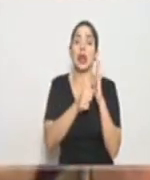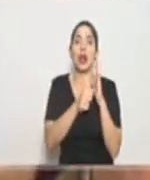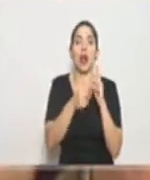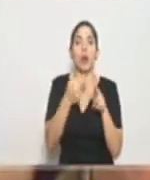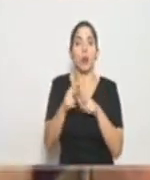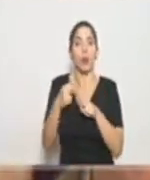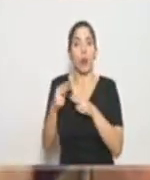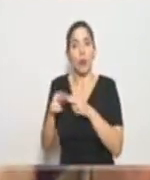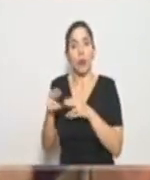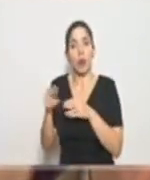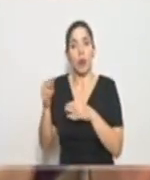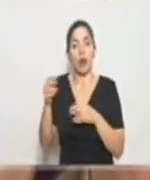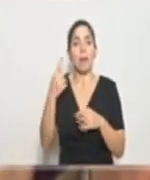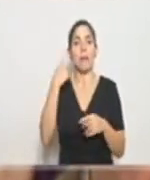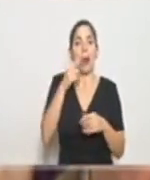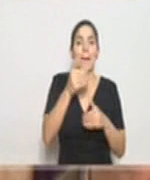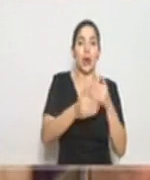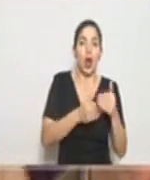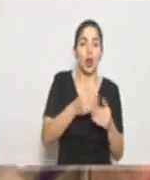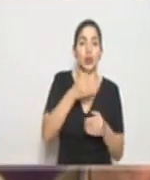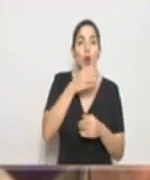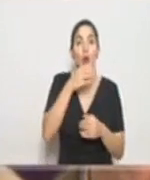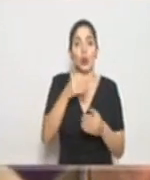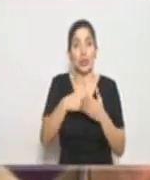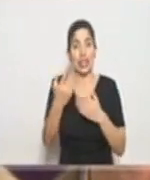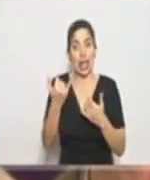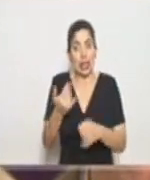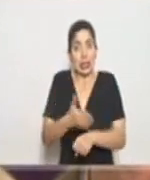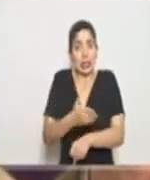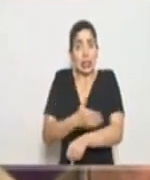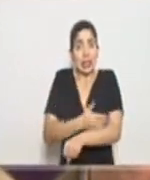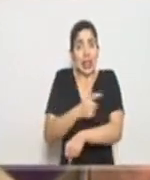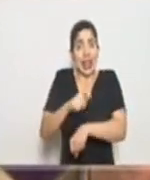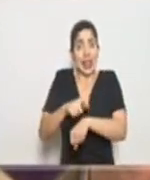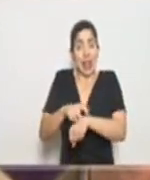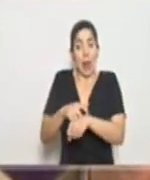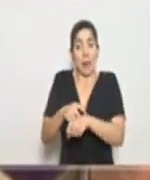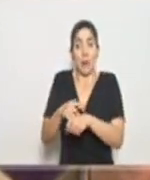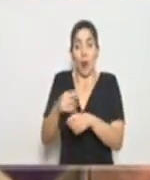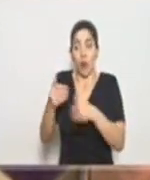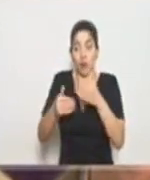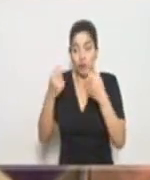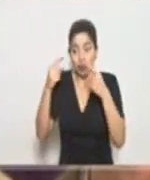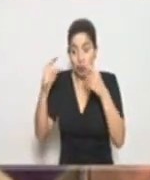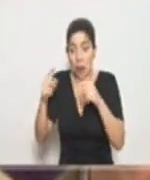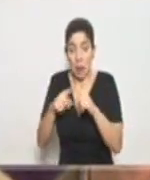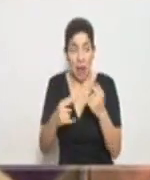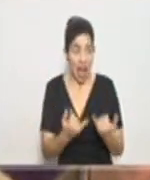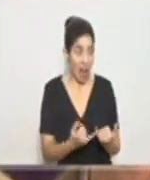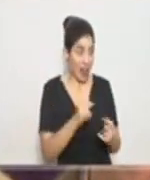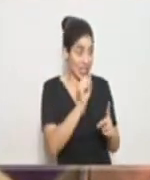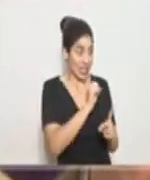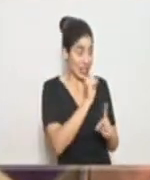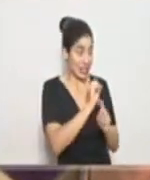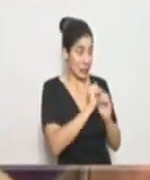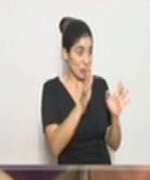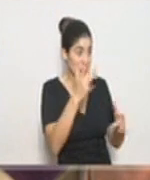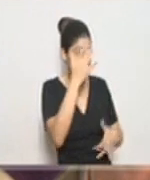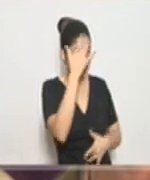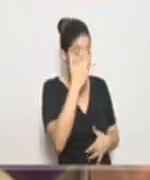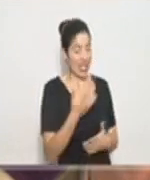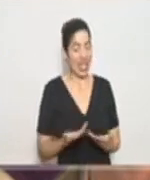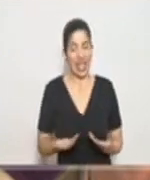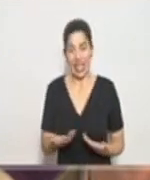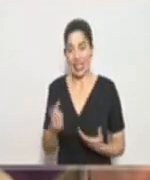procedimientos electivos y también para consulta externa especializada pero ante esta pandemia tenemos que priorizar la atención